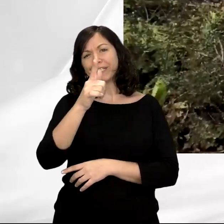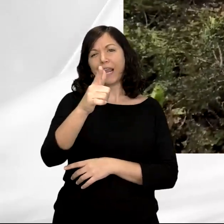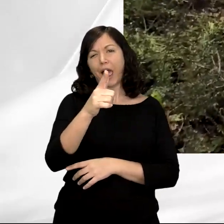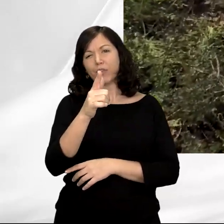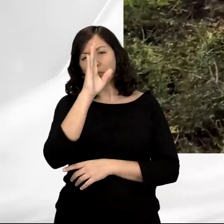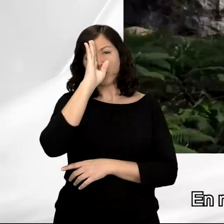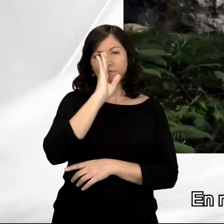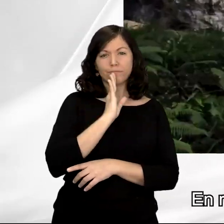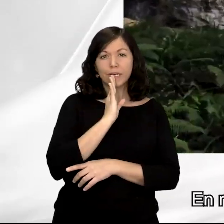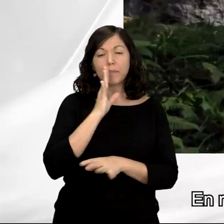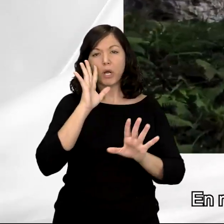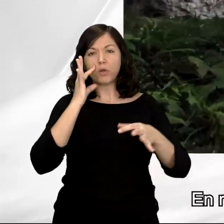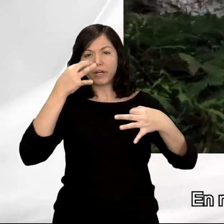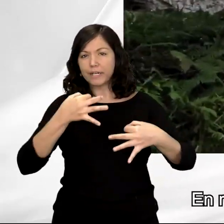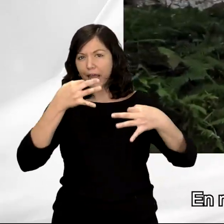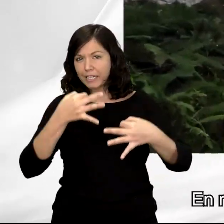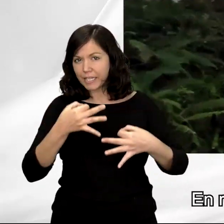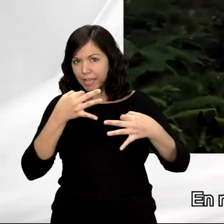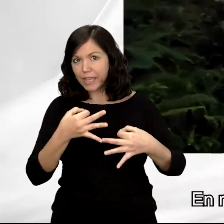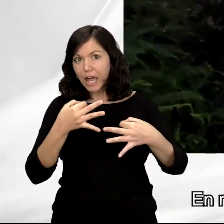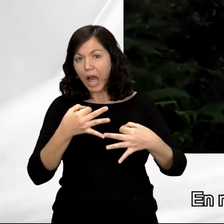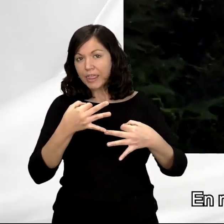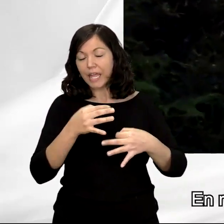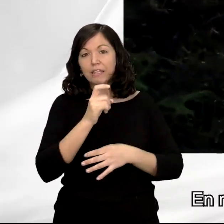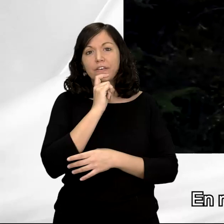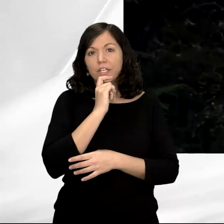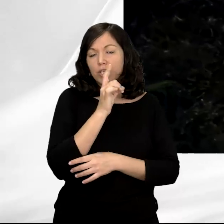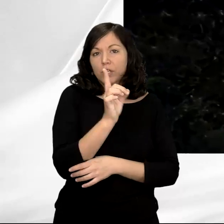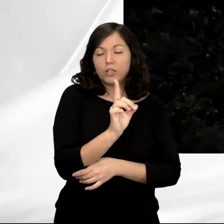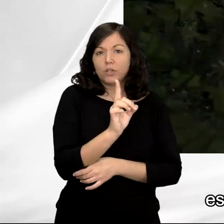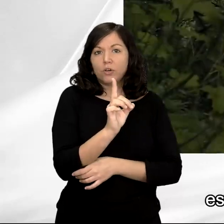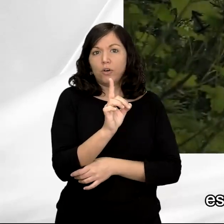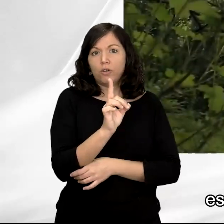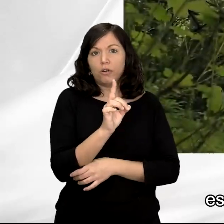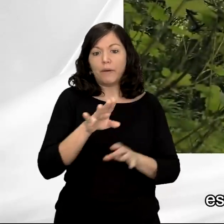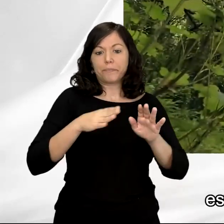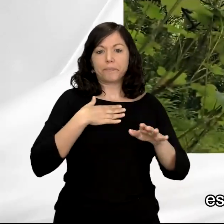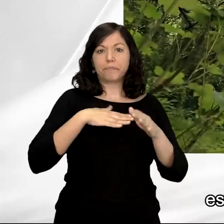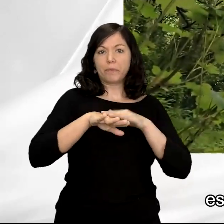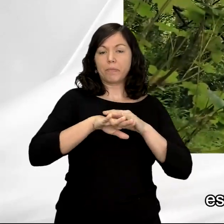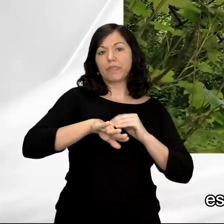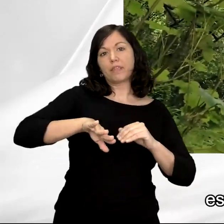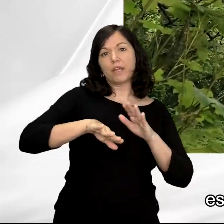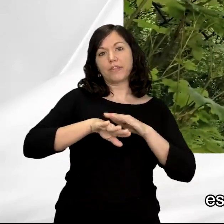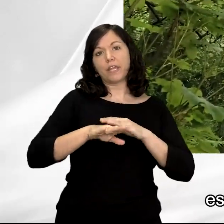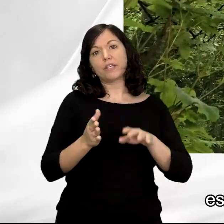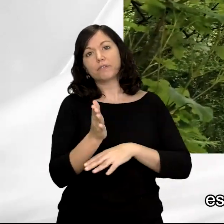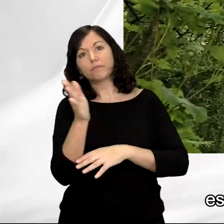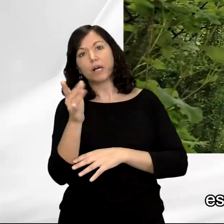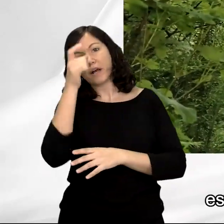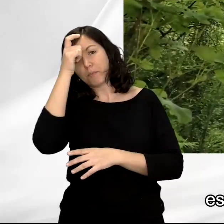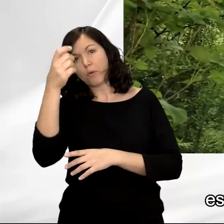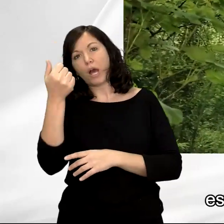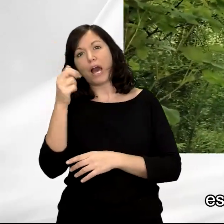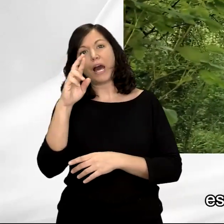escondido. En realidad, el acceso no es muy dificultoso. A mi derecha y hacia el este está el pueblo de